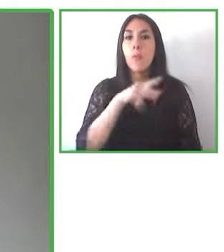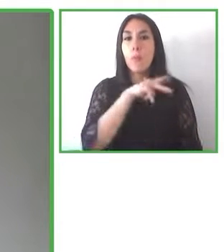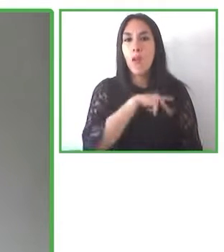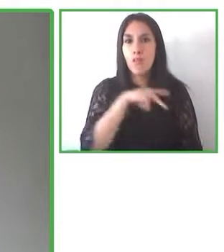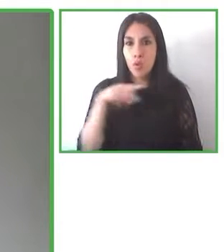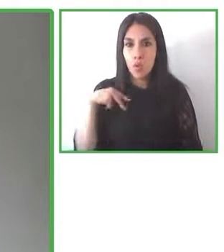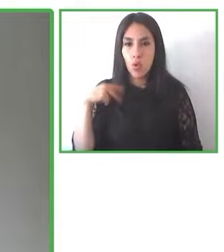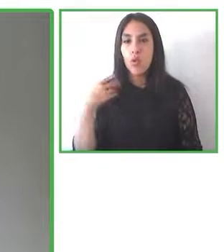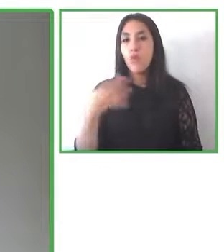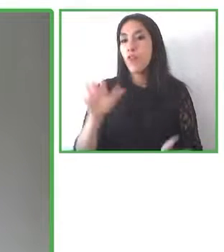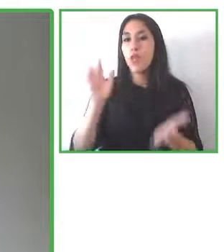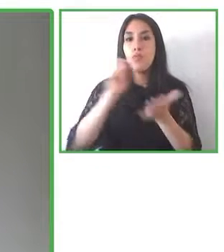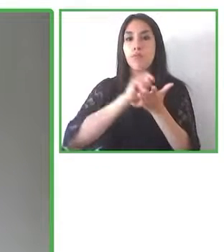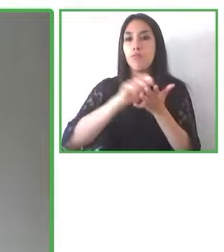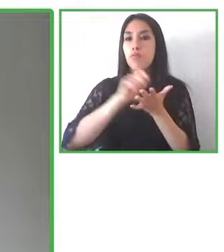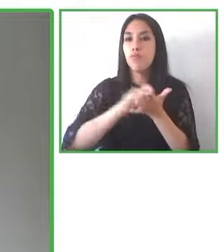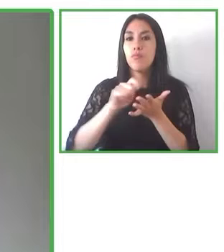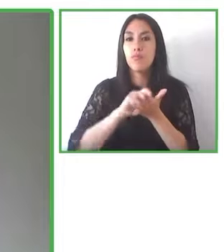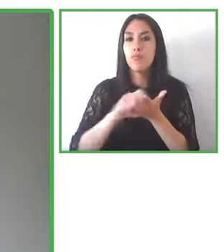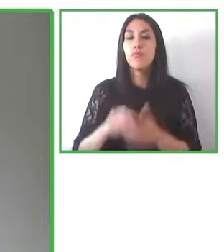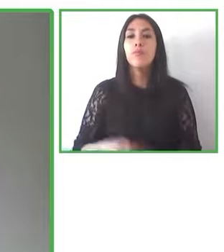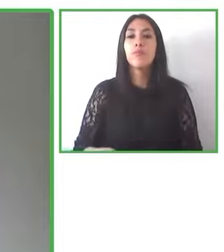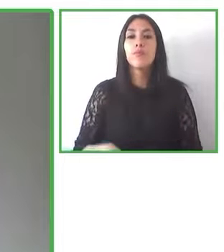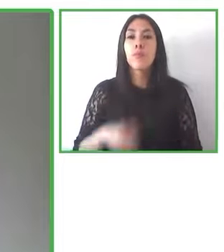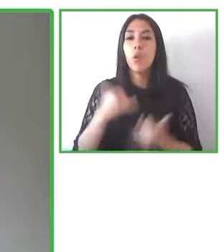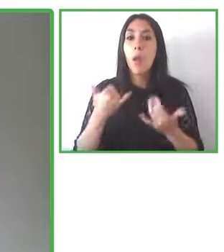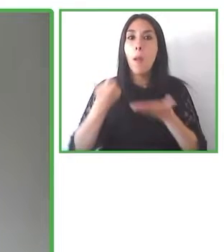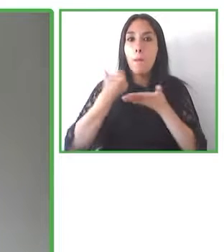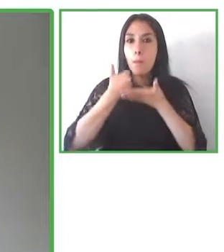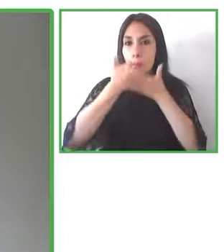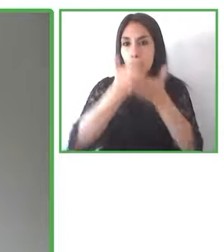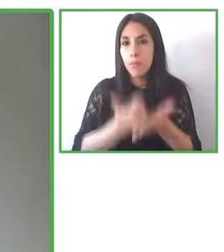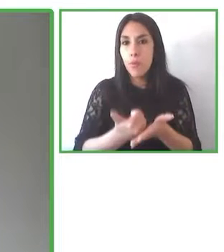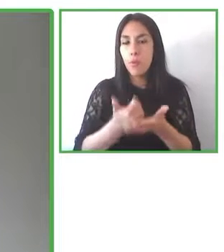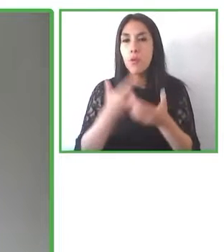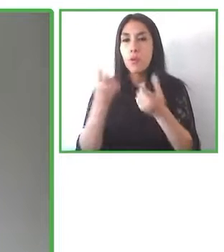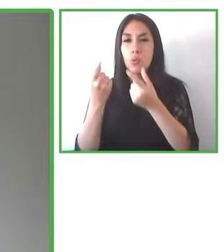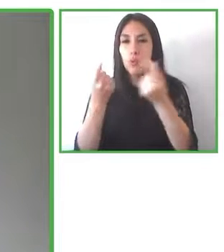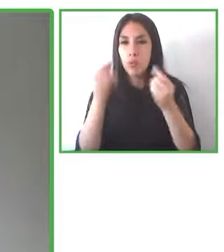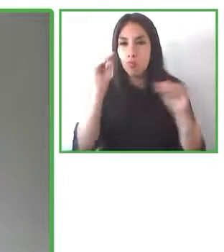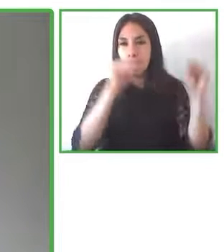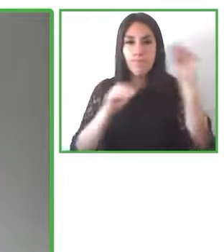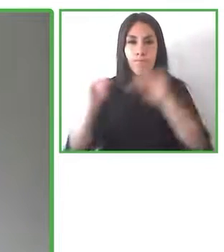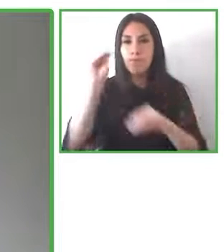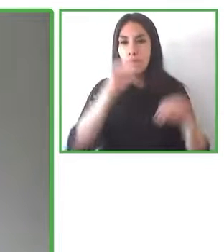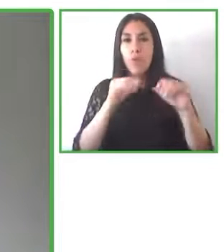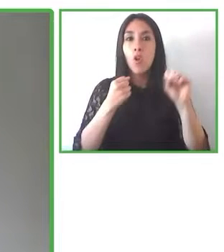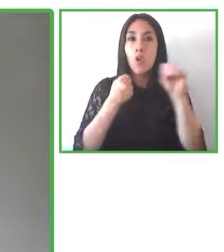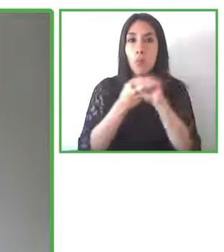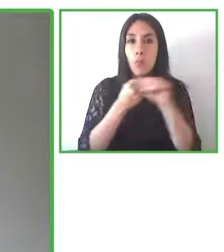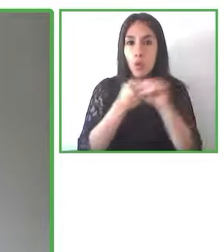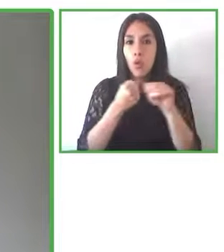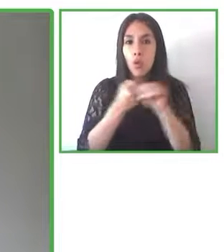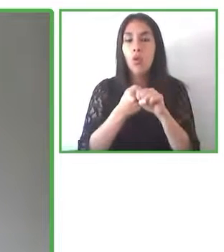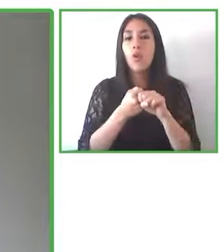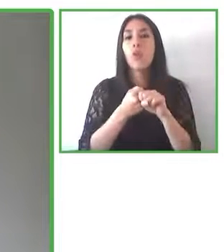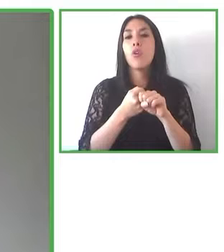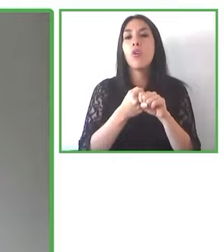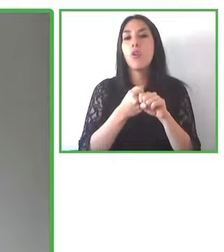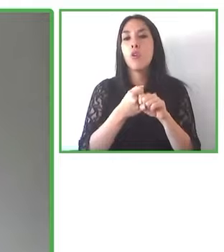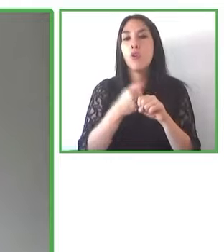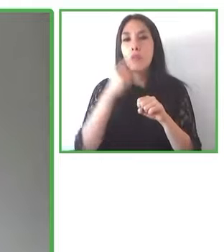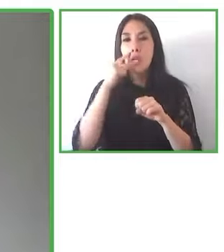editar y asesorar a distintos organismos estatales para poder realizar